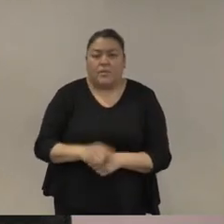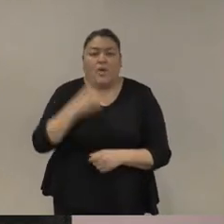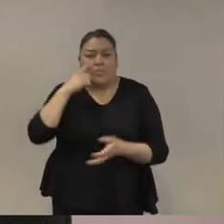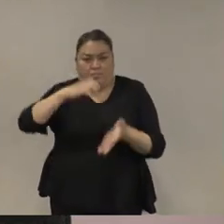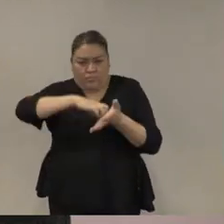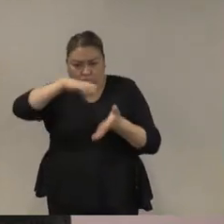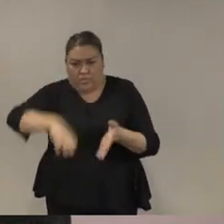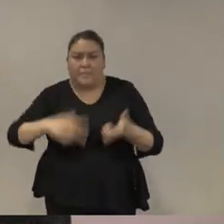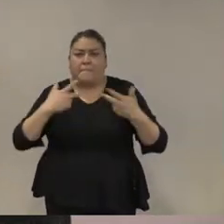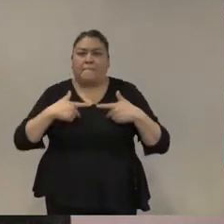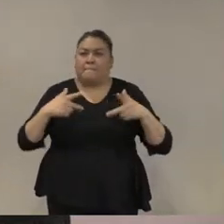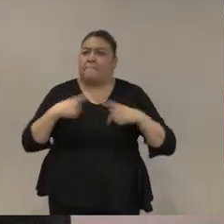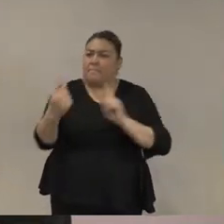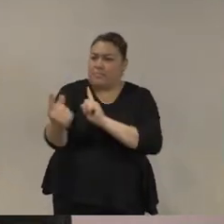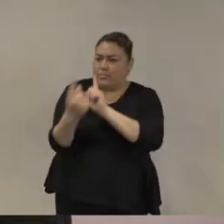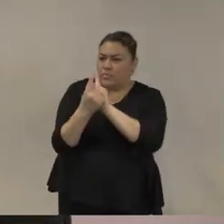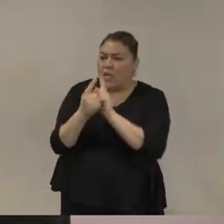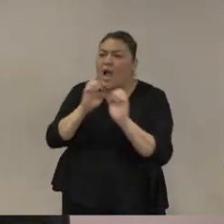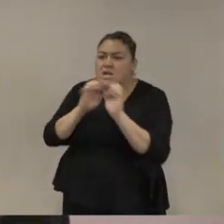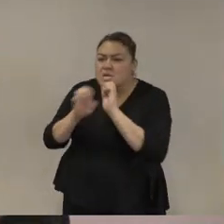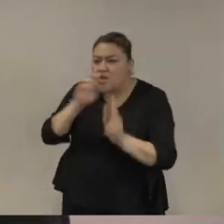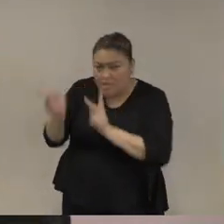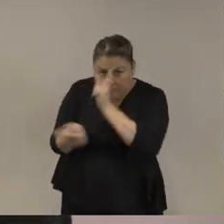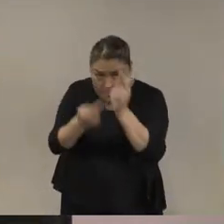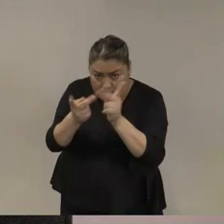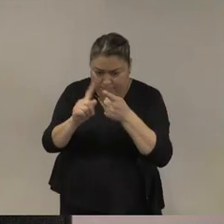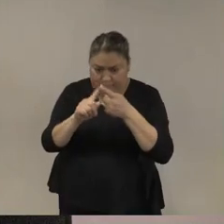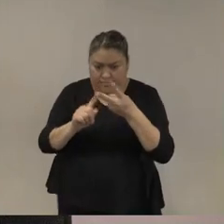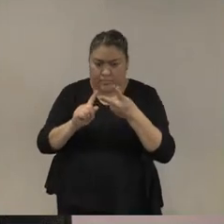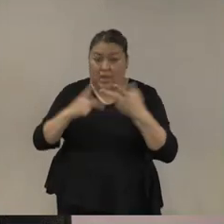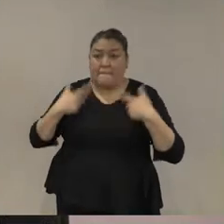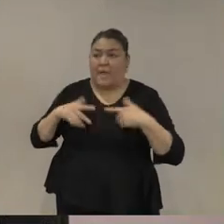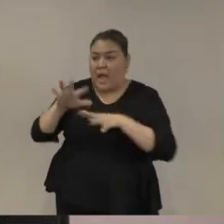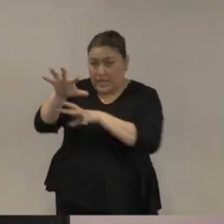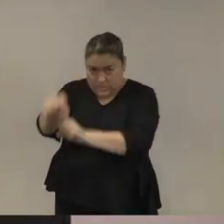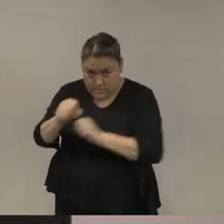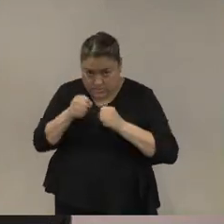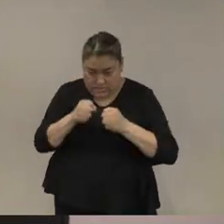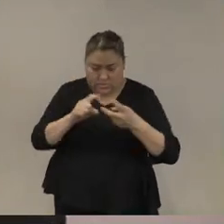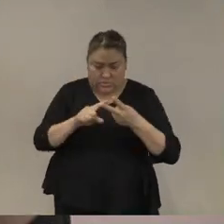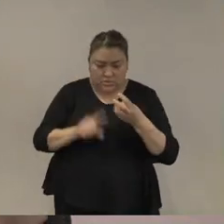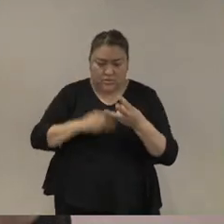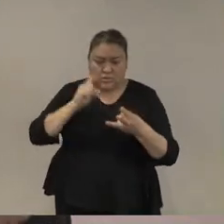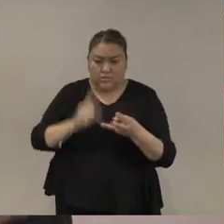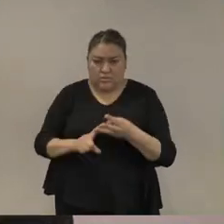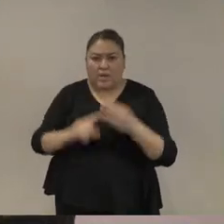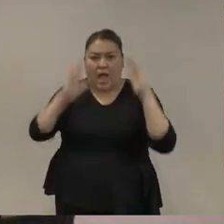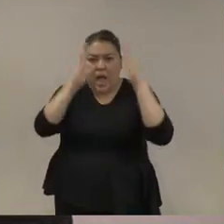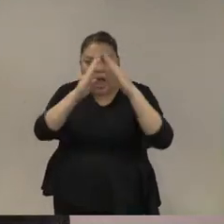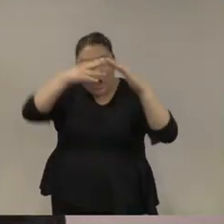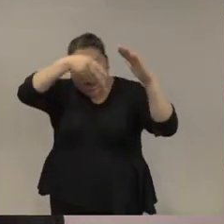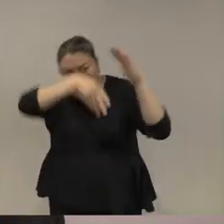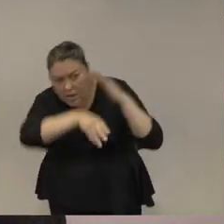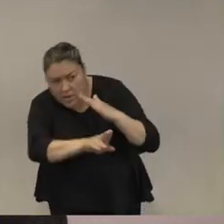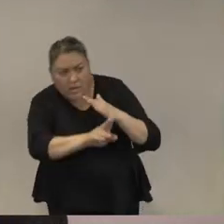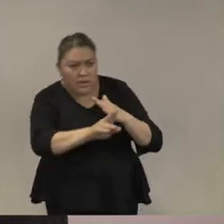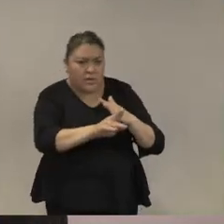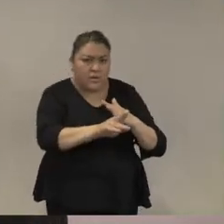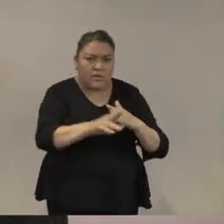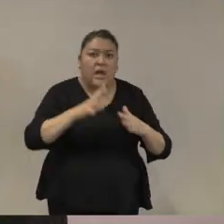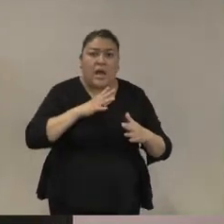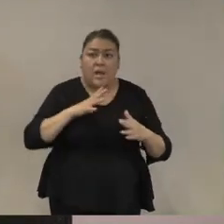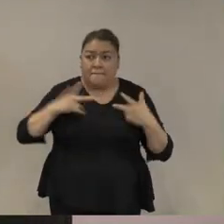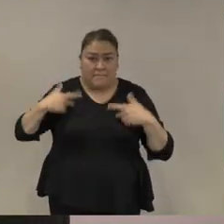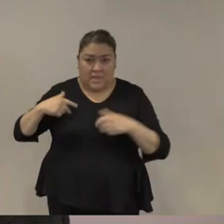el interrogatorio de sospechosos la detención la búsqueda en casas sin la supervisión de agencias